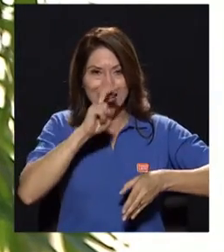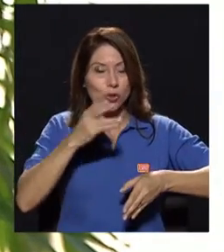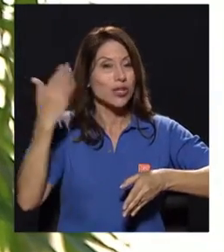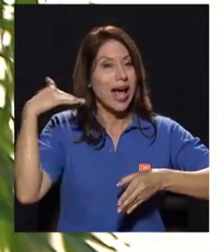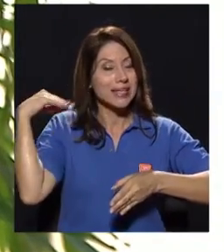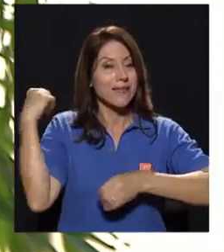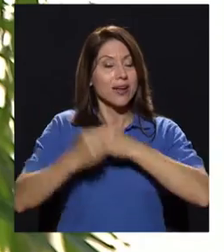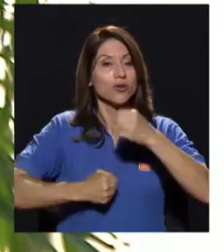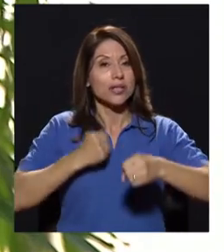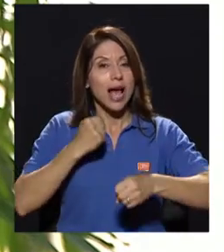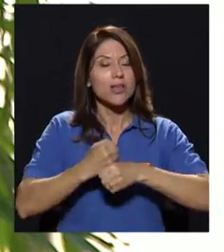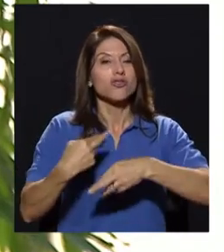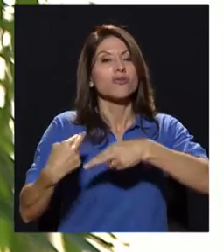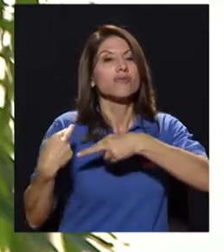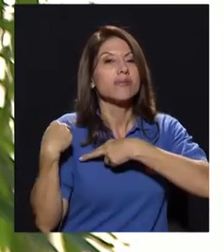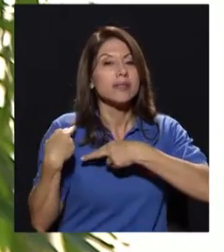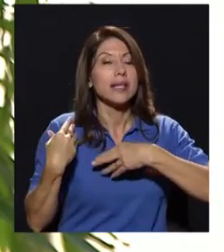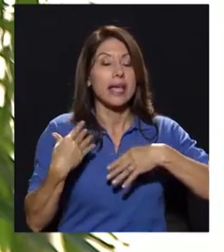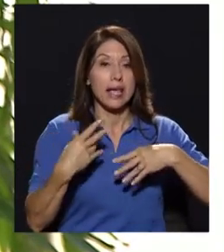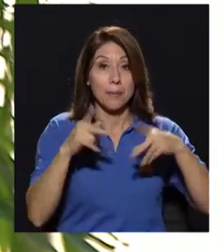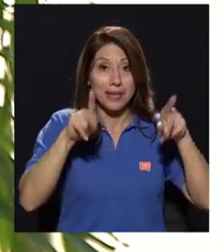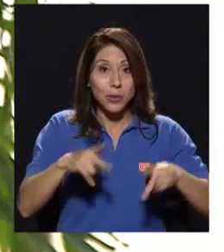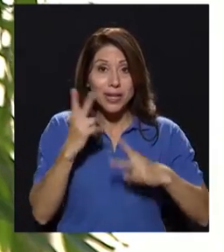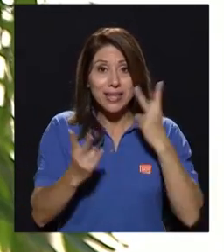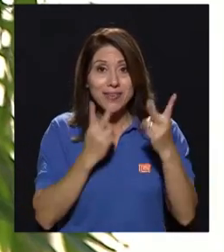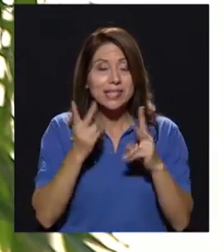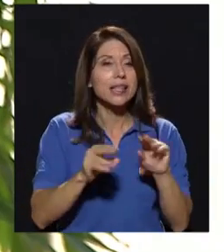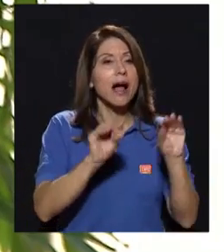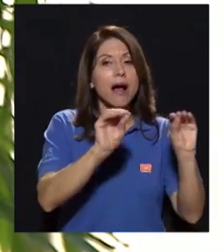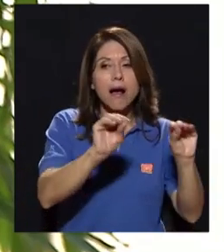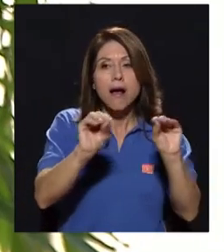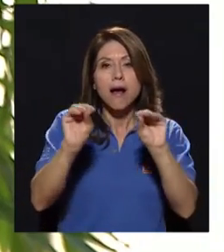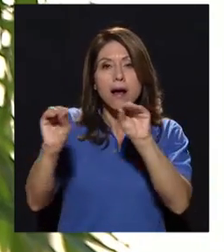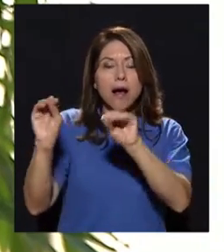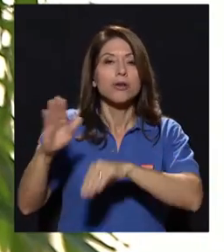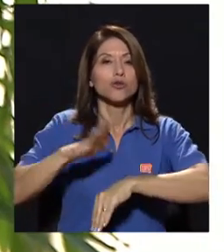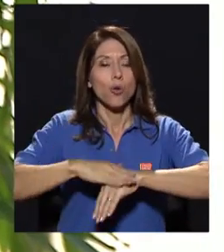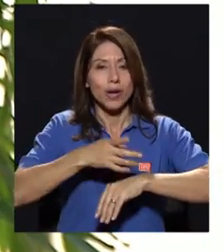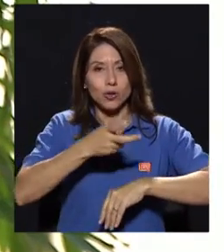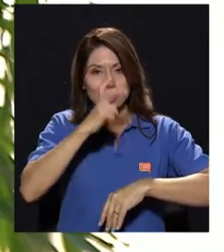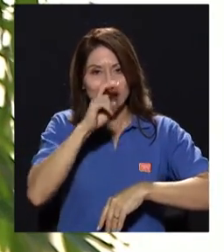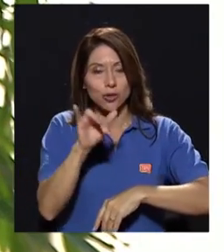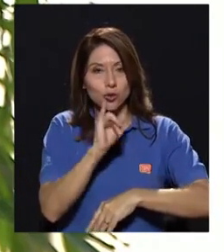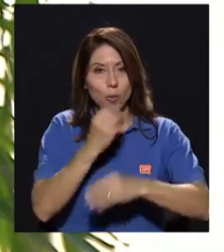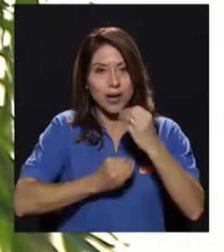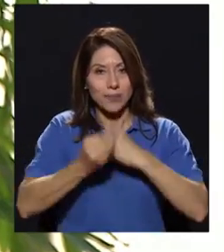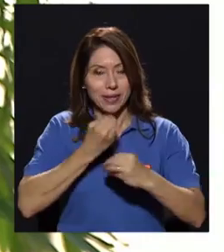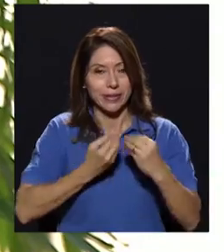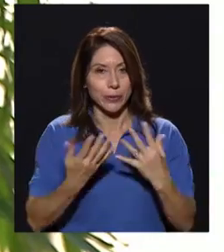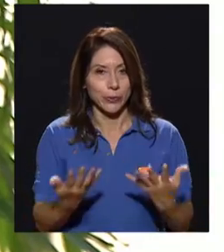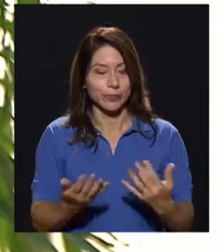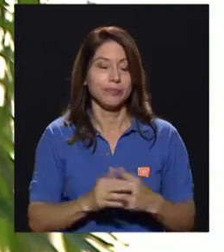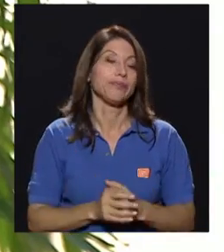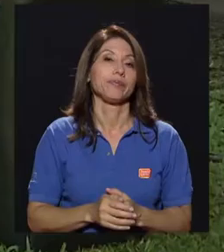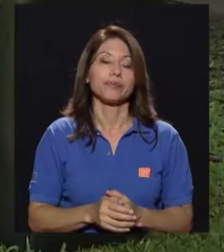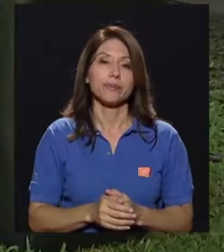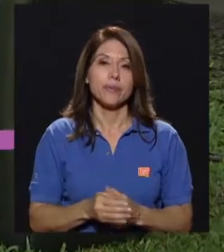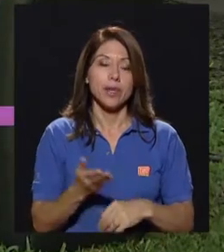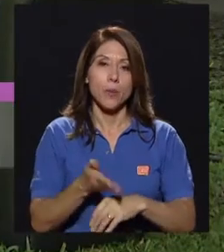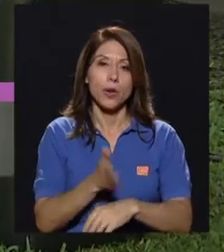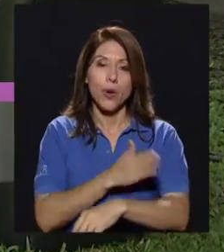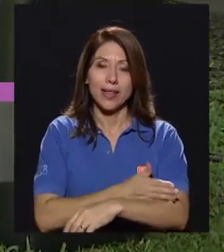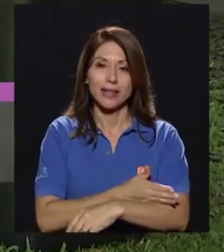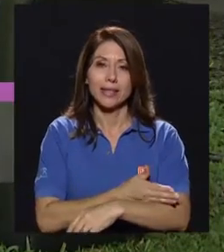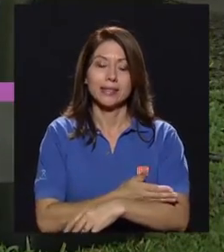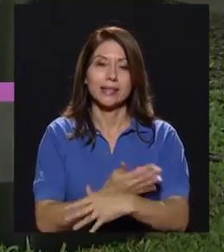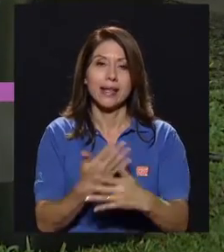varios años de educar a los visitantes acerca de los insectos como alimento. Y bueno, antes